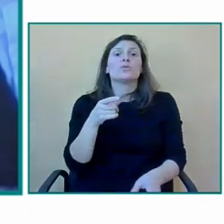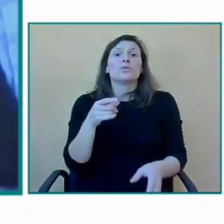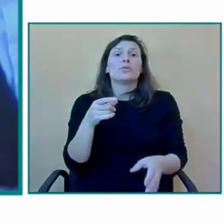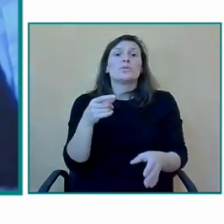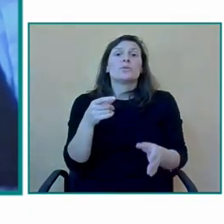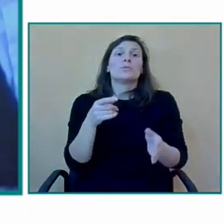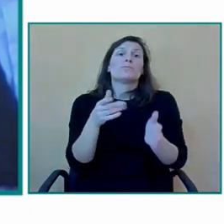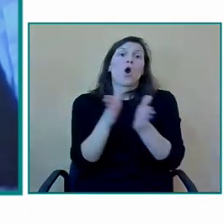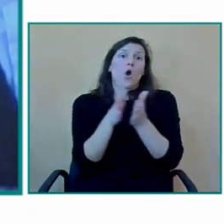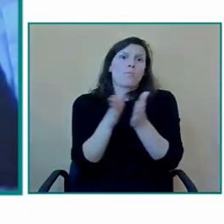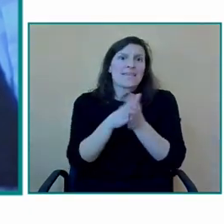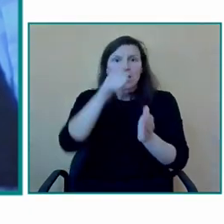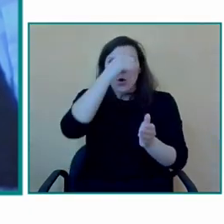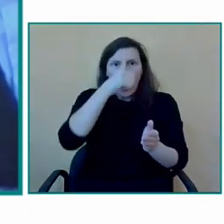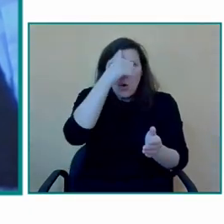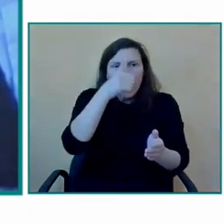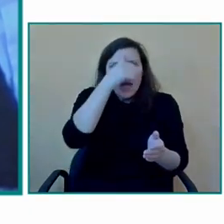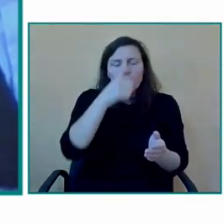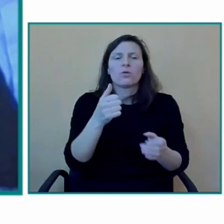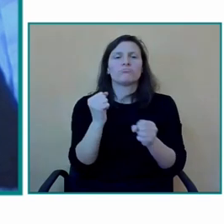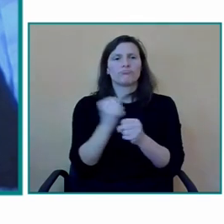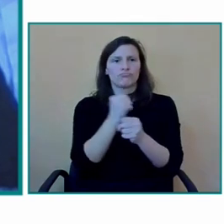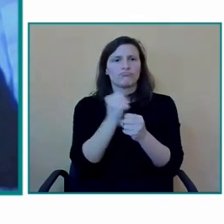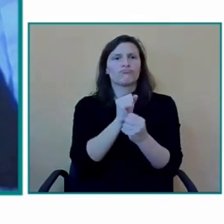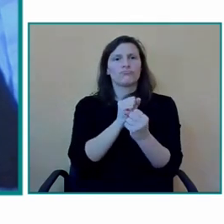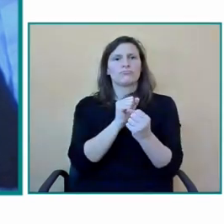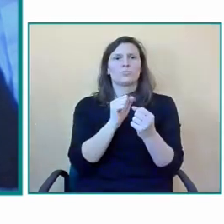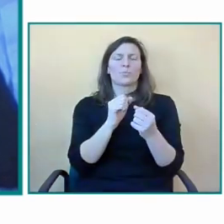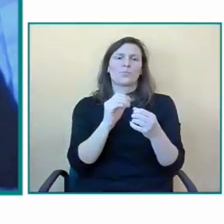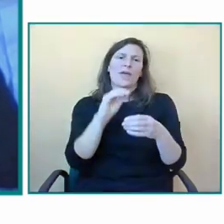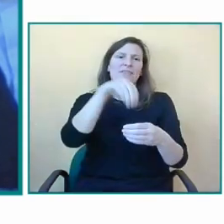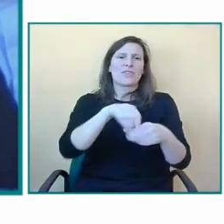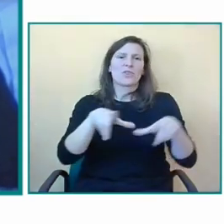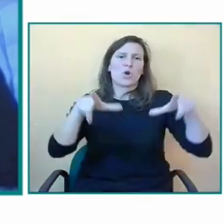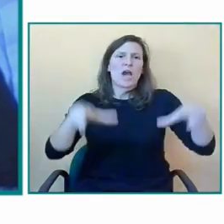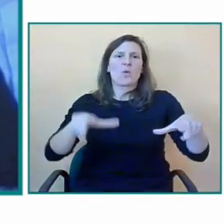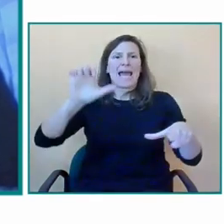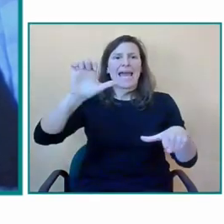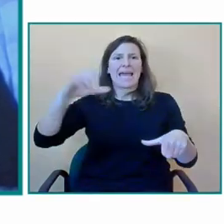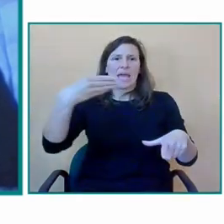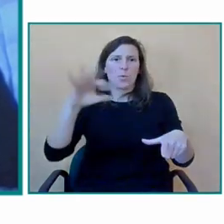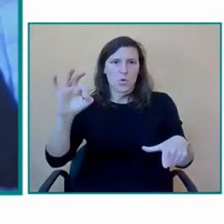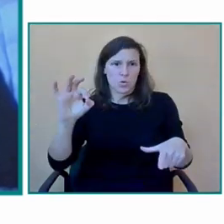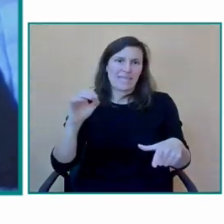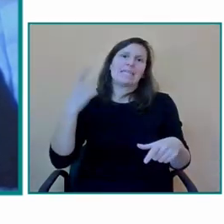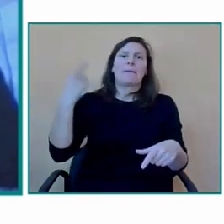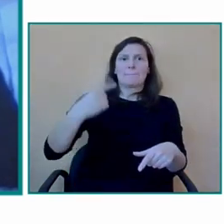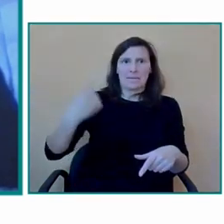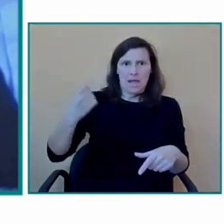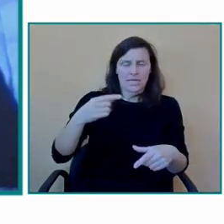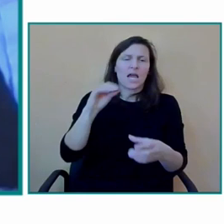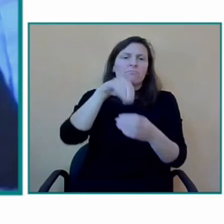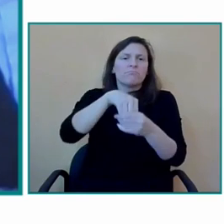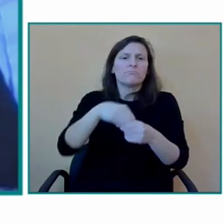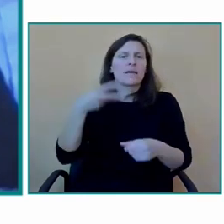compañero que también pues está trabajando en educación básica obligatoria y en primaria y también